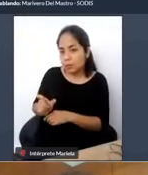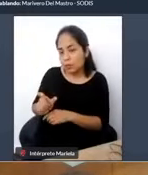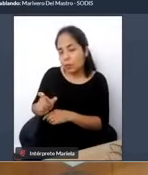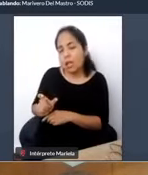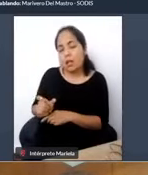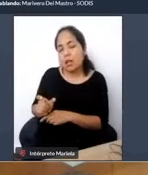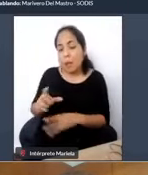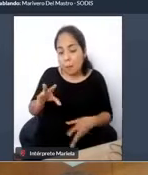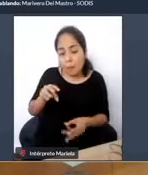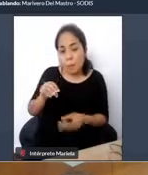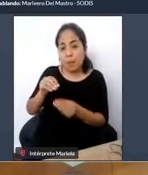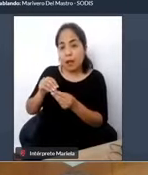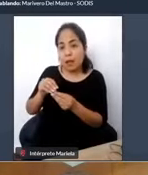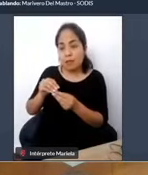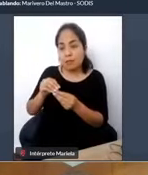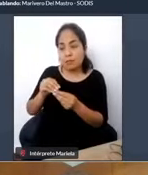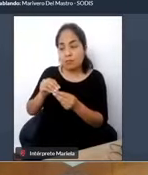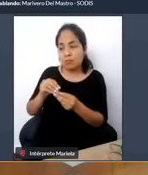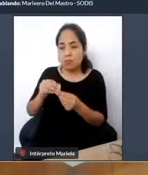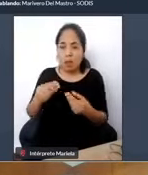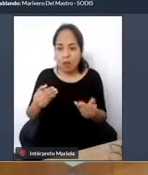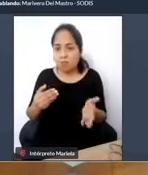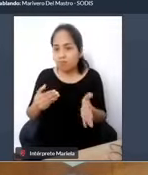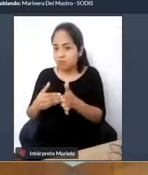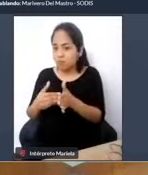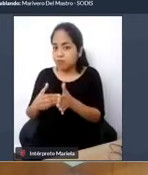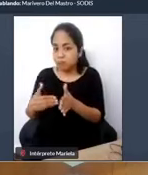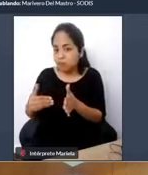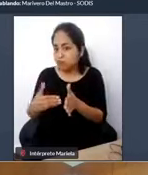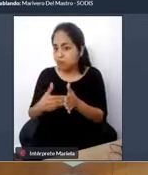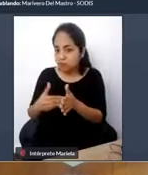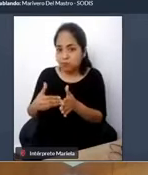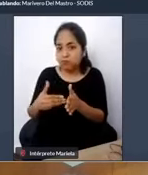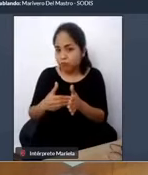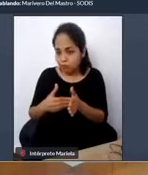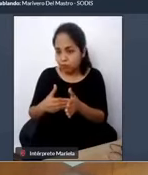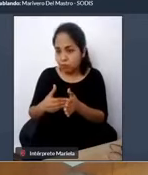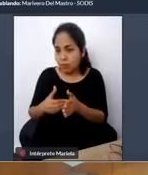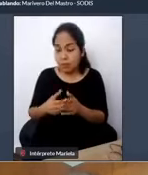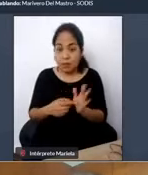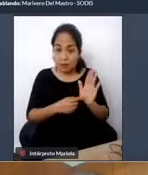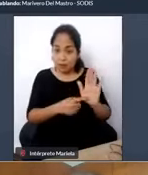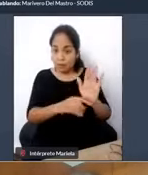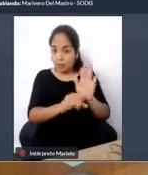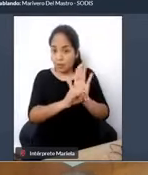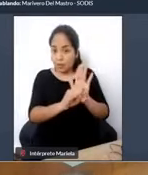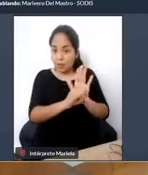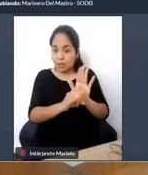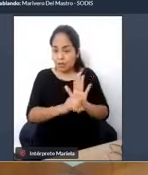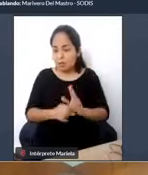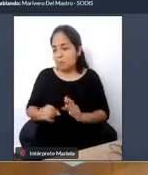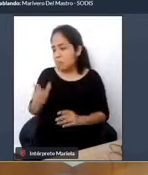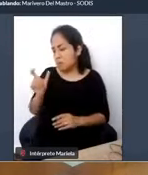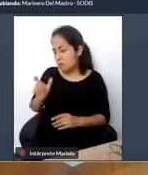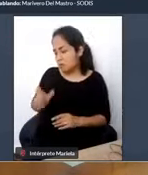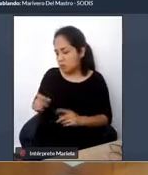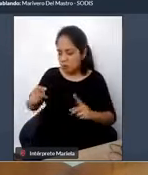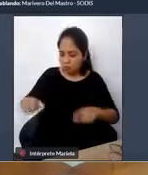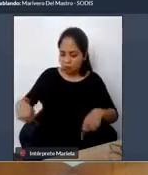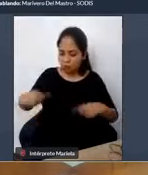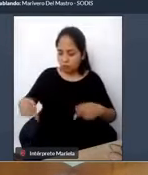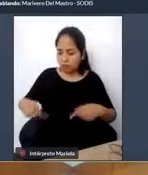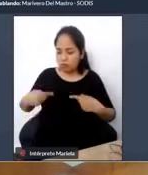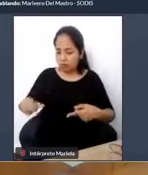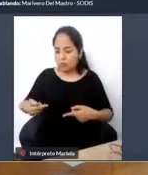muestra una imagen de una persona en silla de ruedas que quiere acceder al poder judicial, podría ser también un centro educativo,